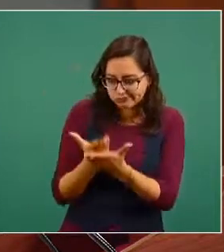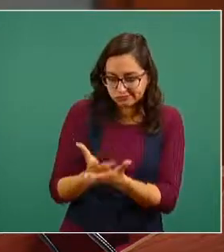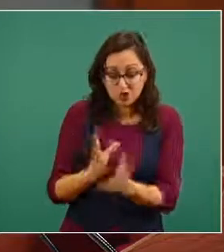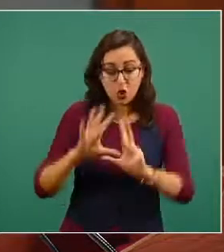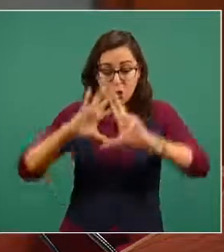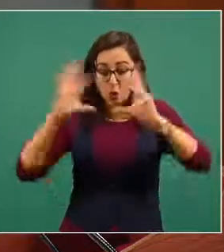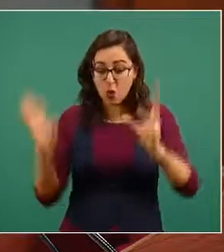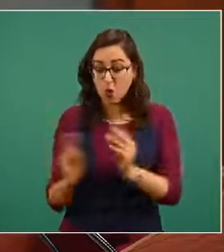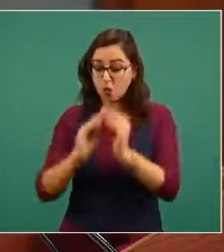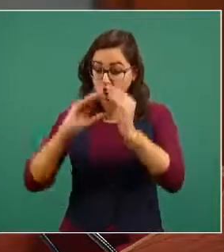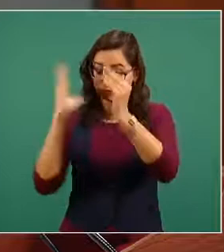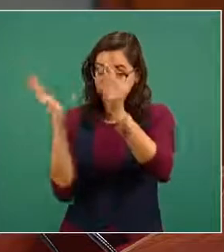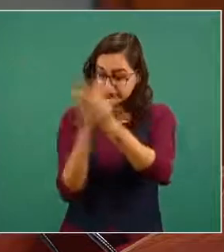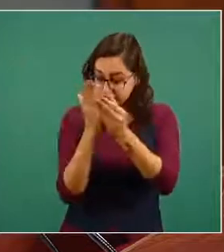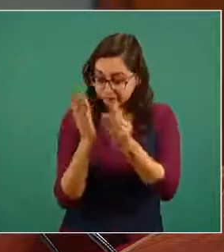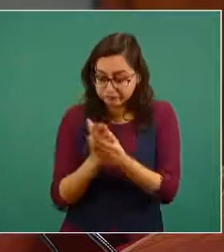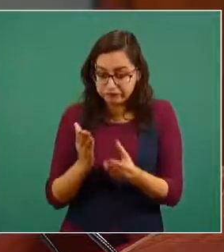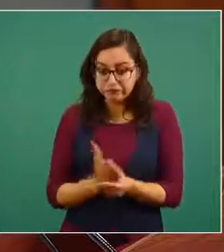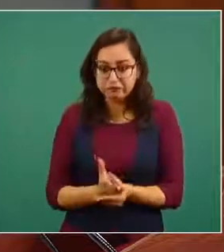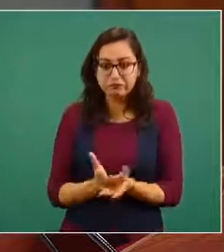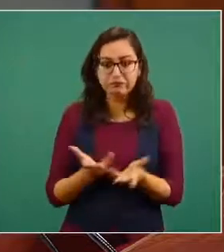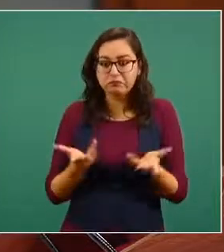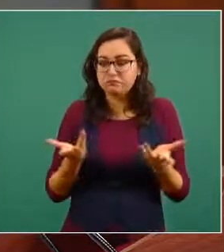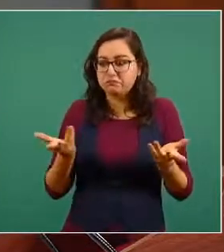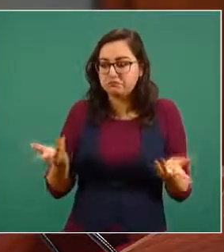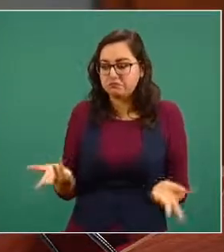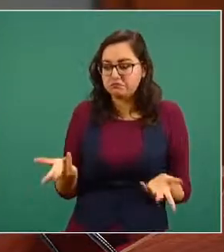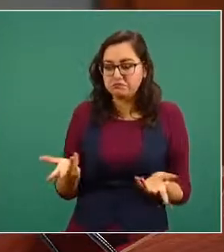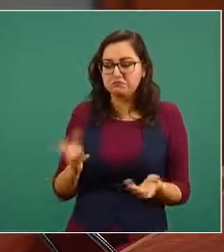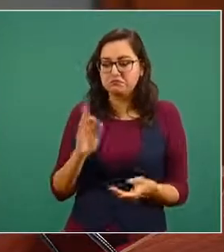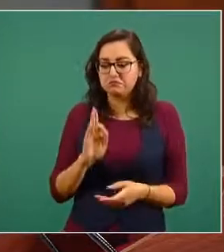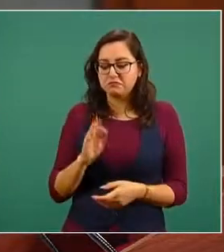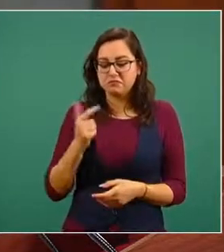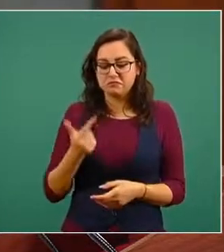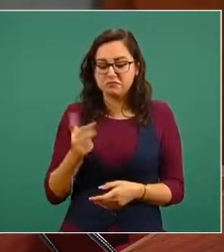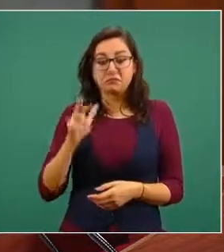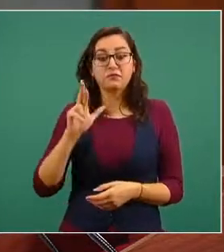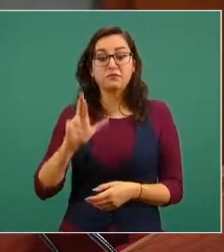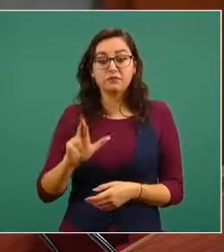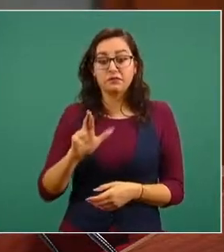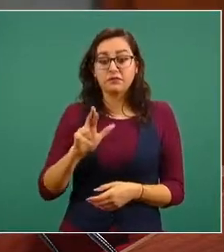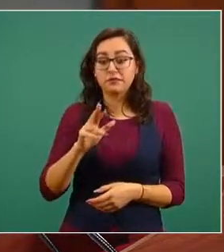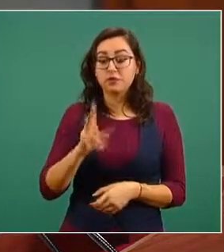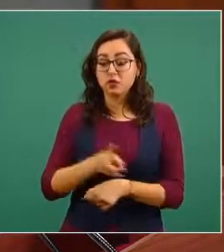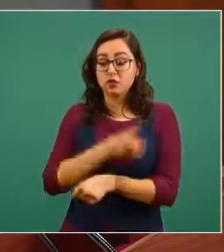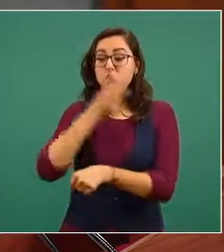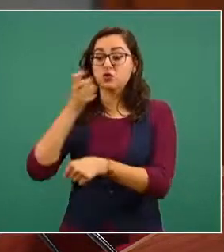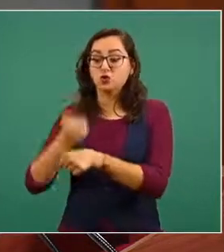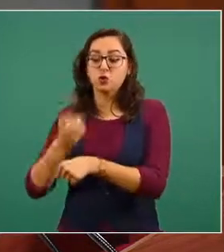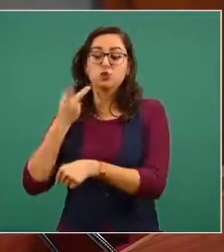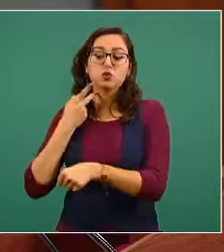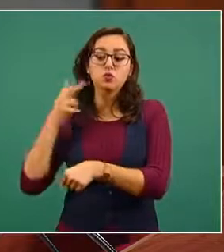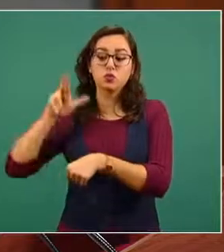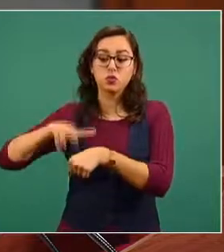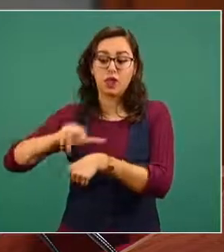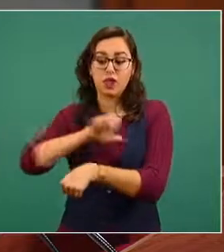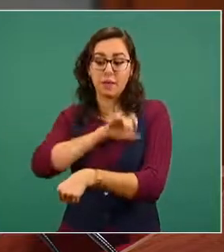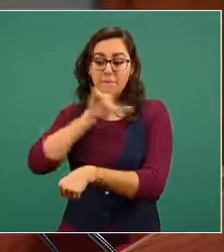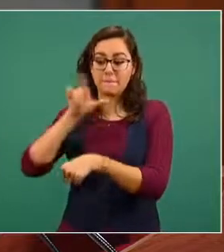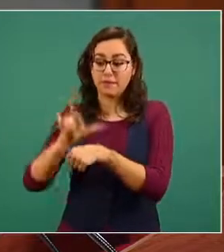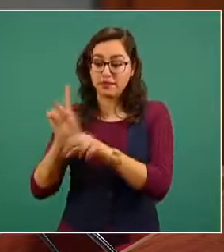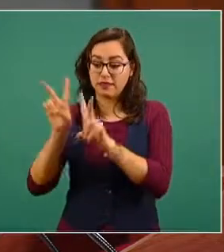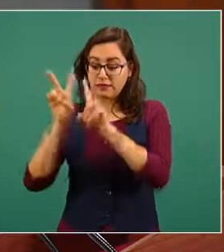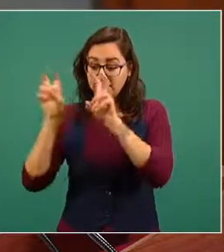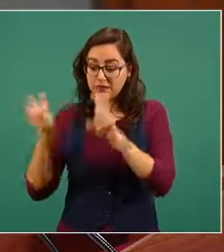correspondiente, la Fiscalía General de la República, a través de la Subprocuraduría Especializada en